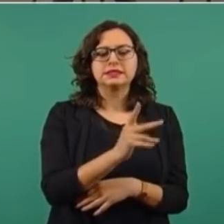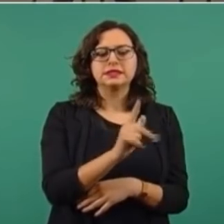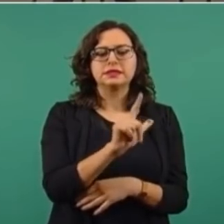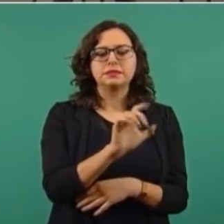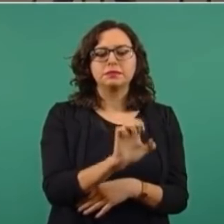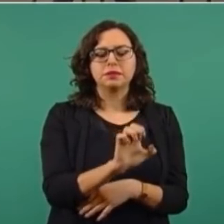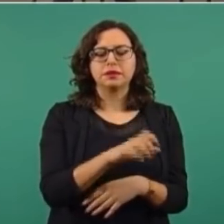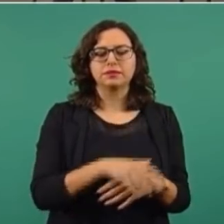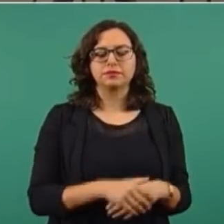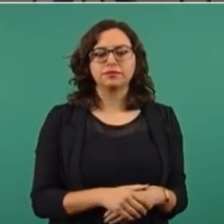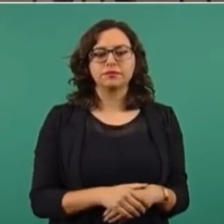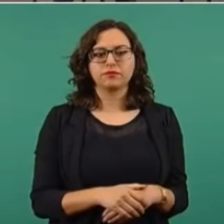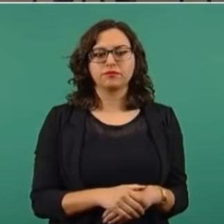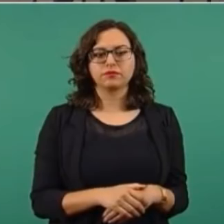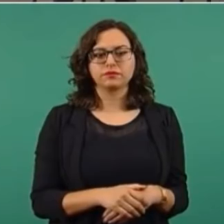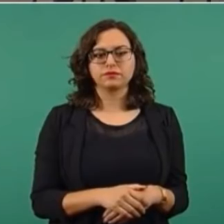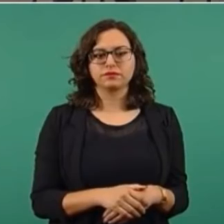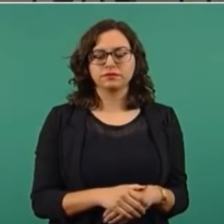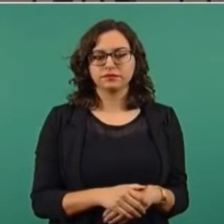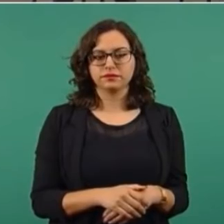Solo aquí.